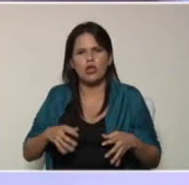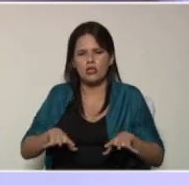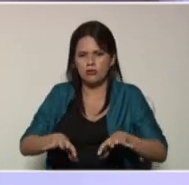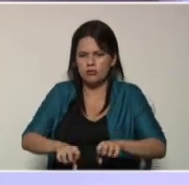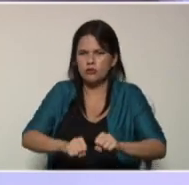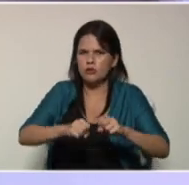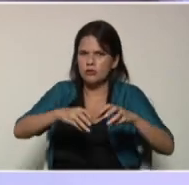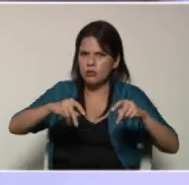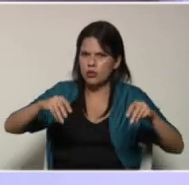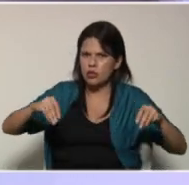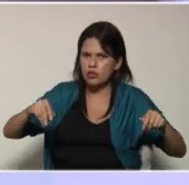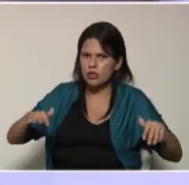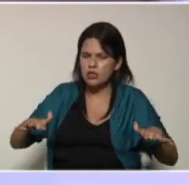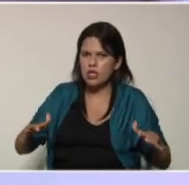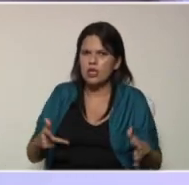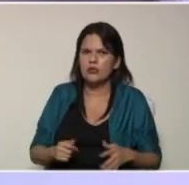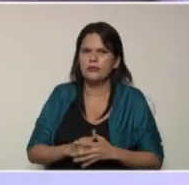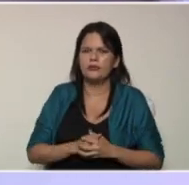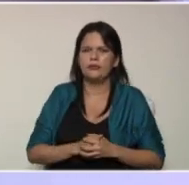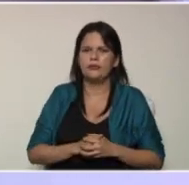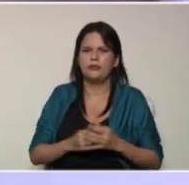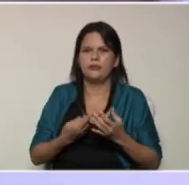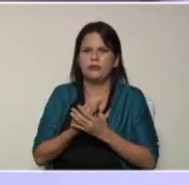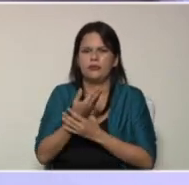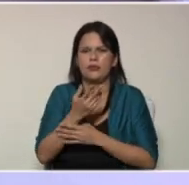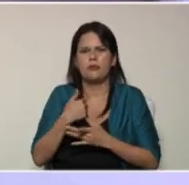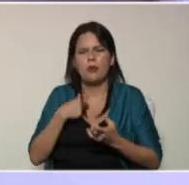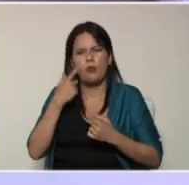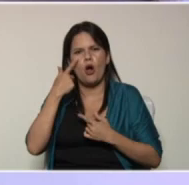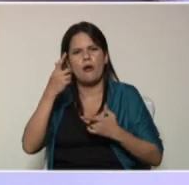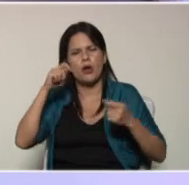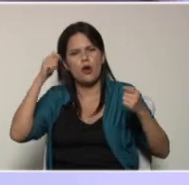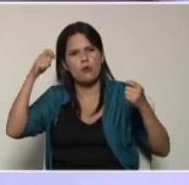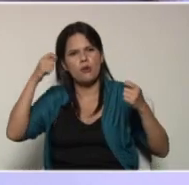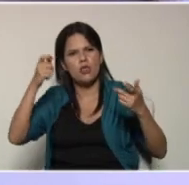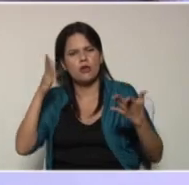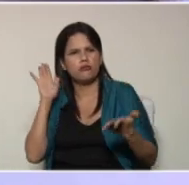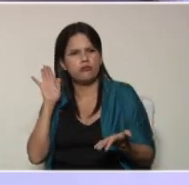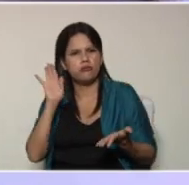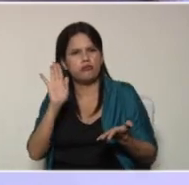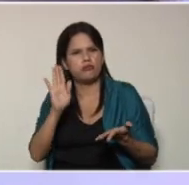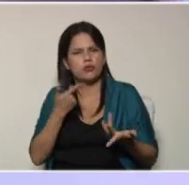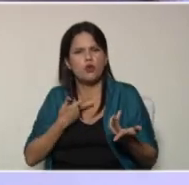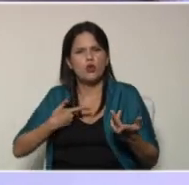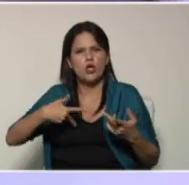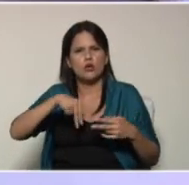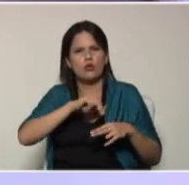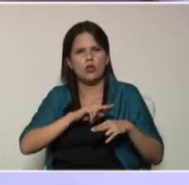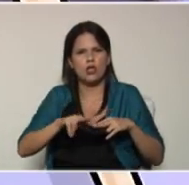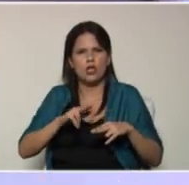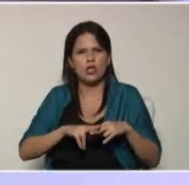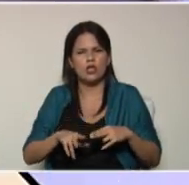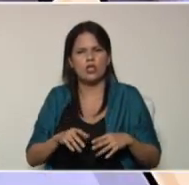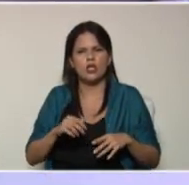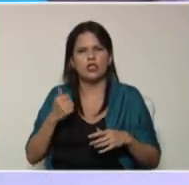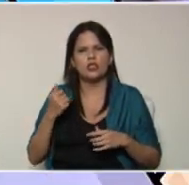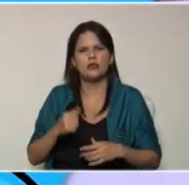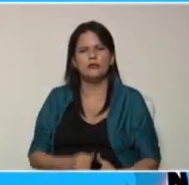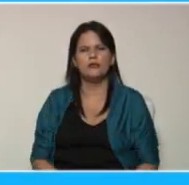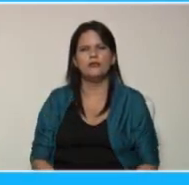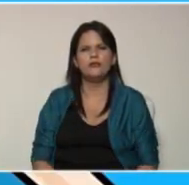suelo y de los abonos orgánicos vamos entonces a ver un video que nos tiene una de nuestras niñas del estado Taché